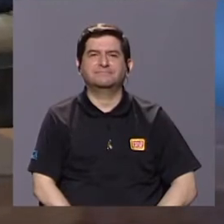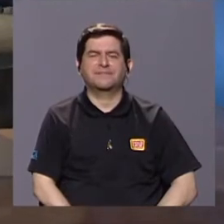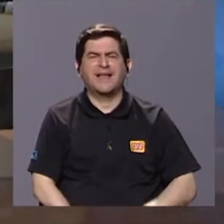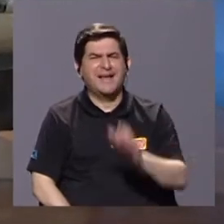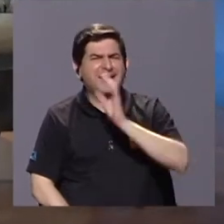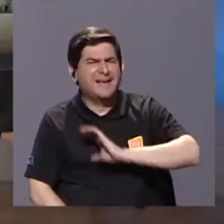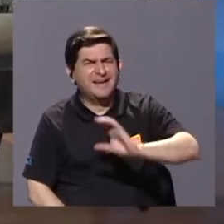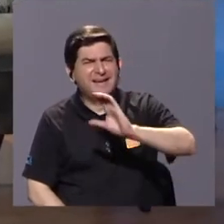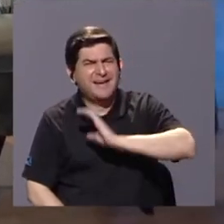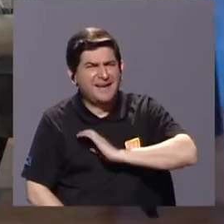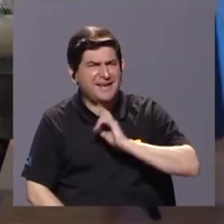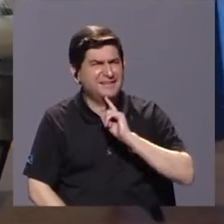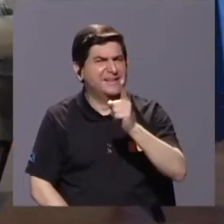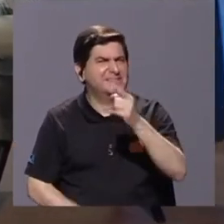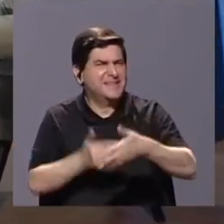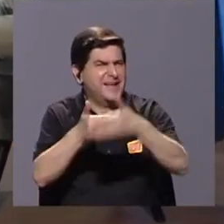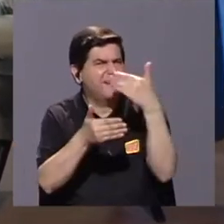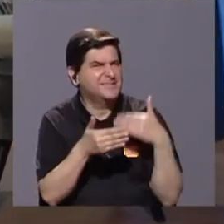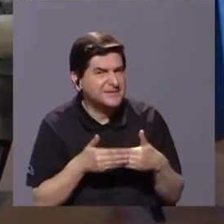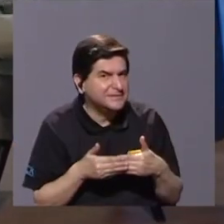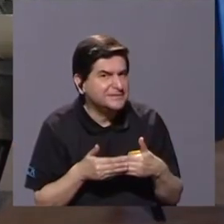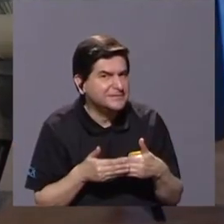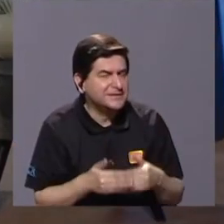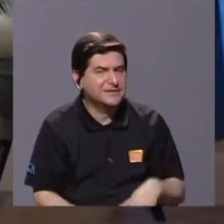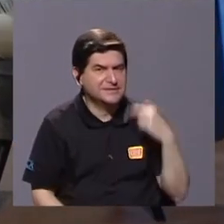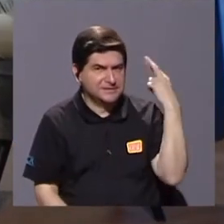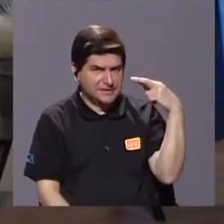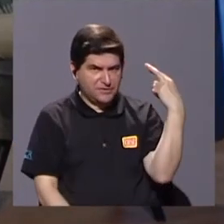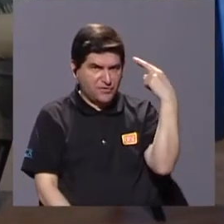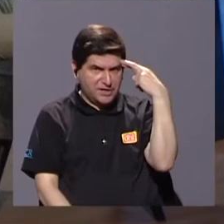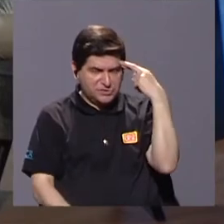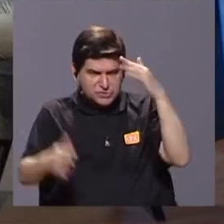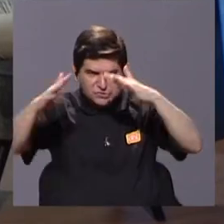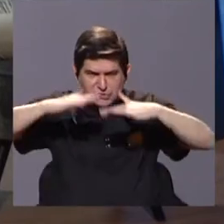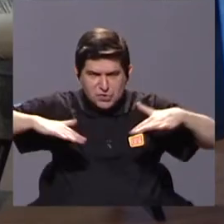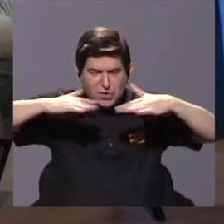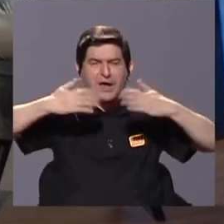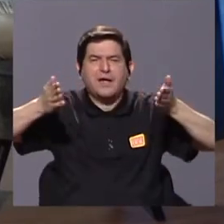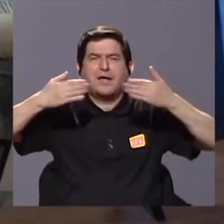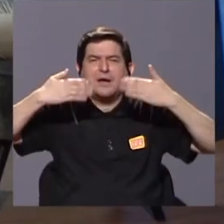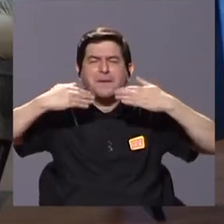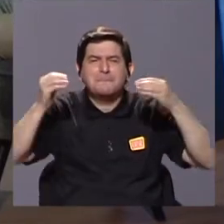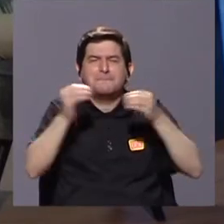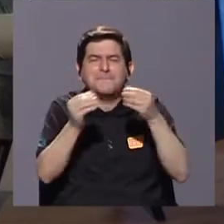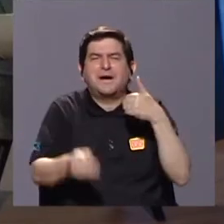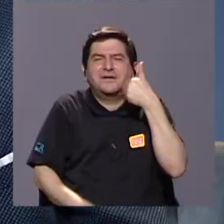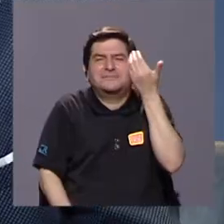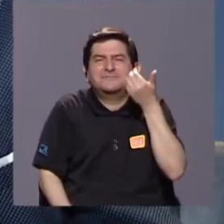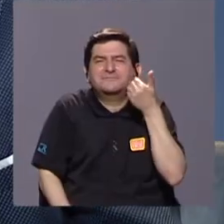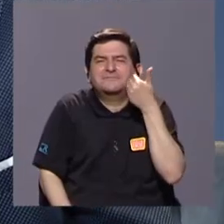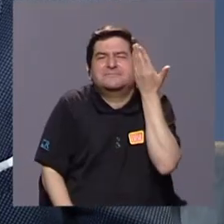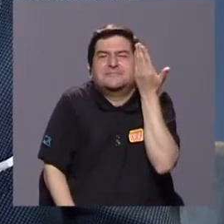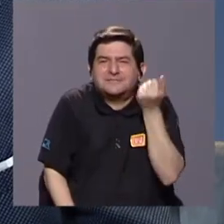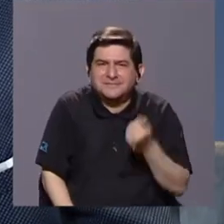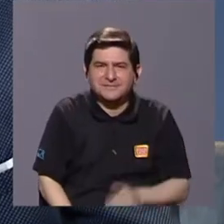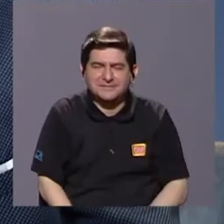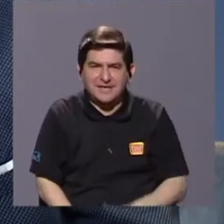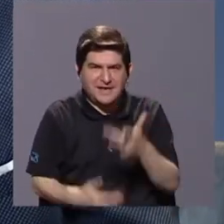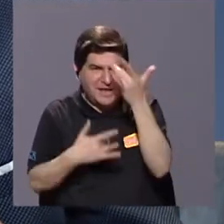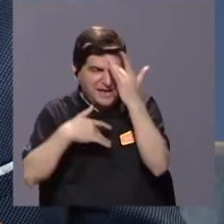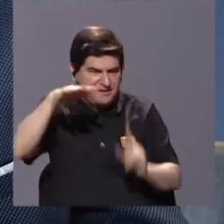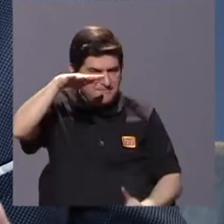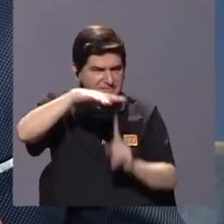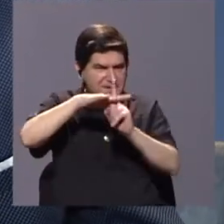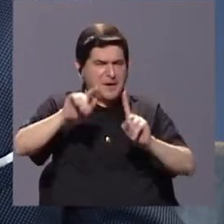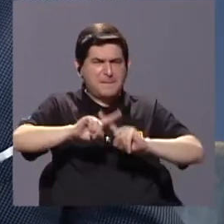¿cuáles características? Usted hablaba de por qué en ambientes tropicales tenemos más tendencia a tener enfermedades,